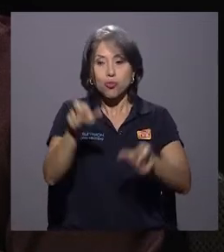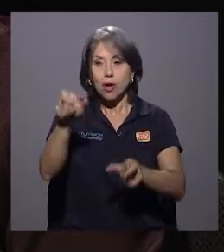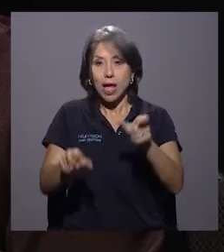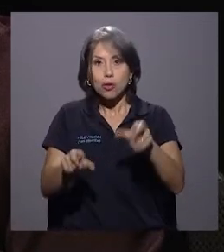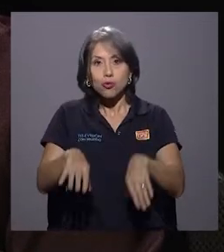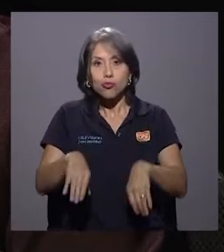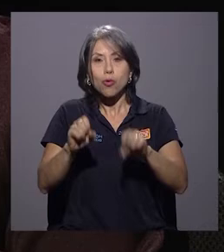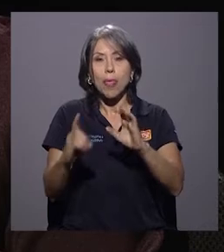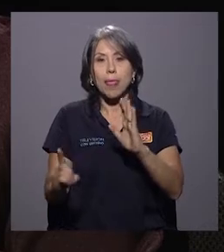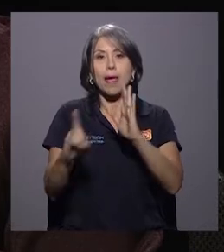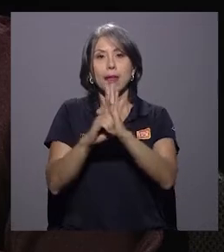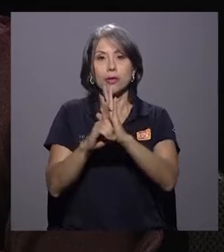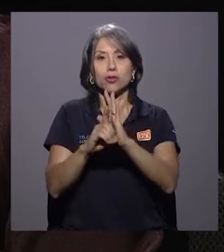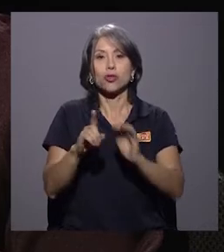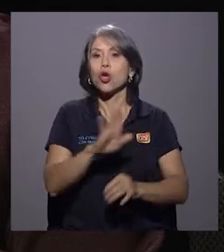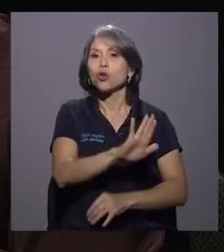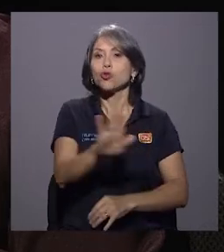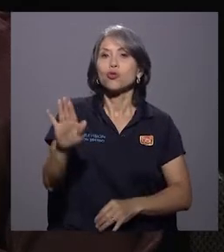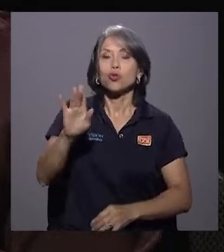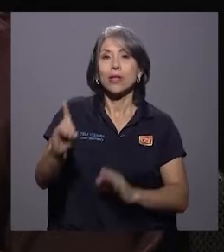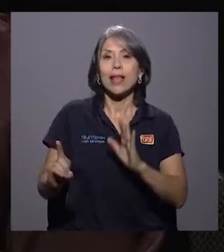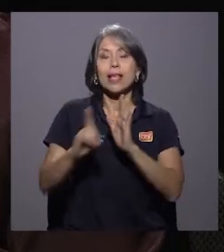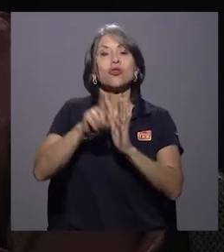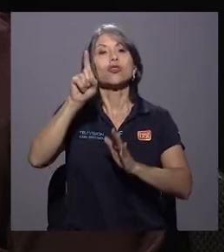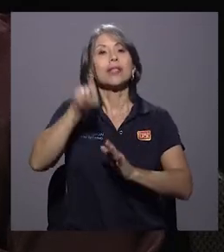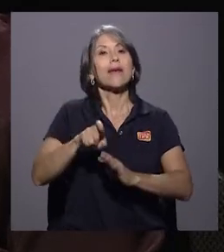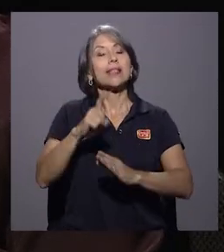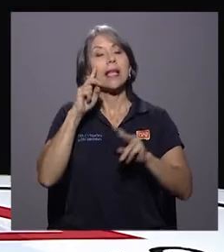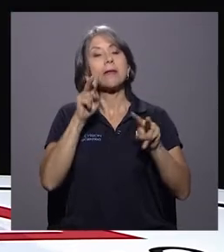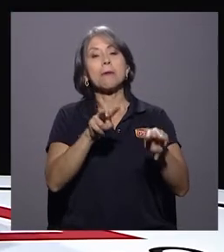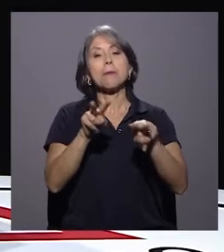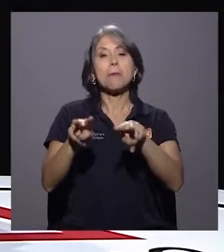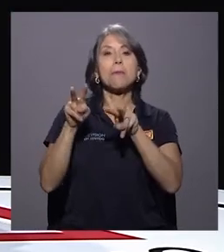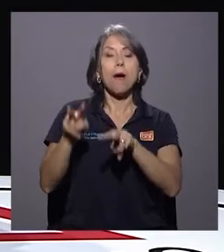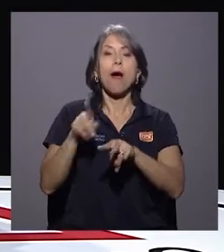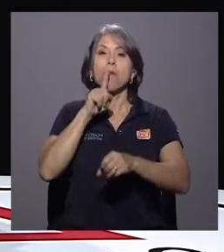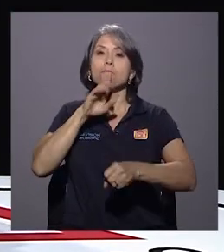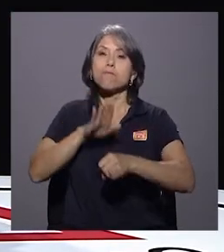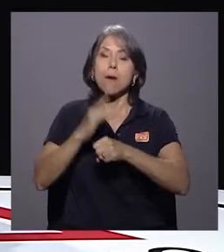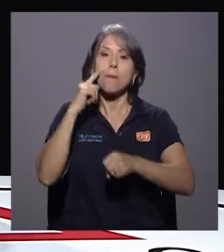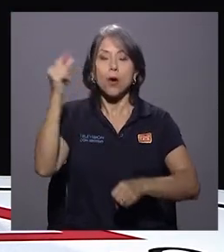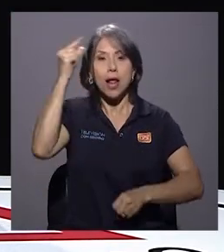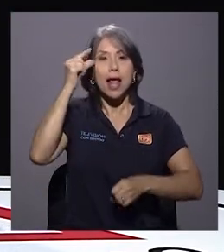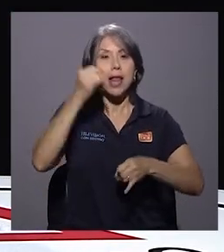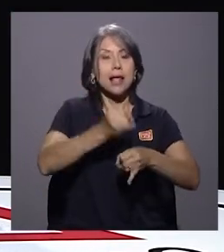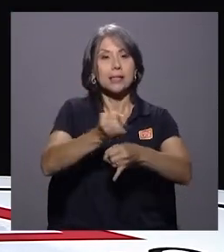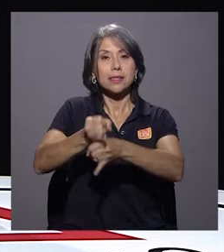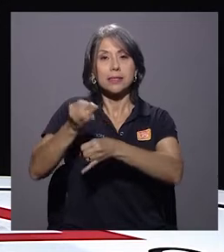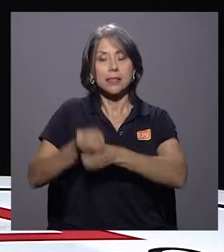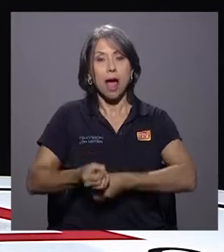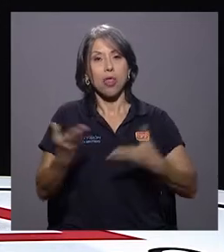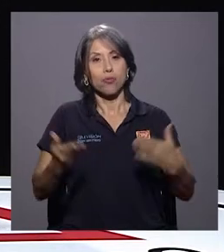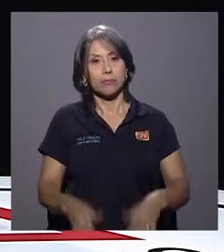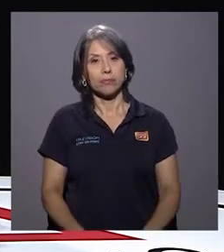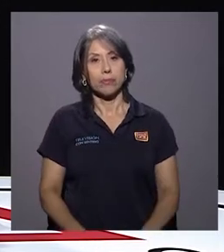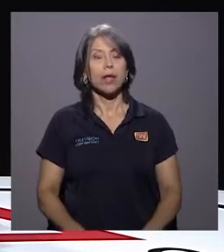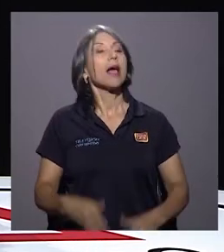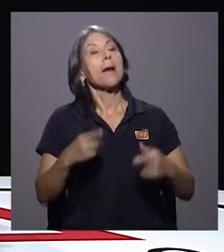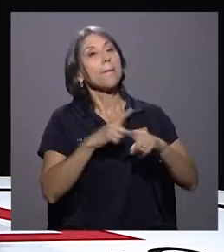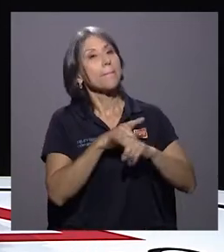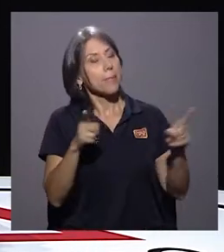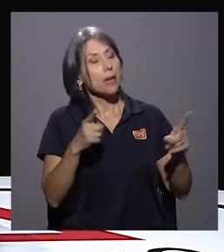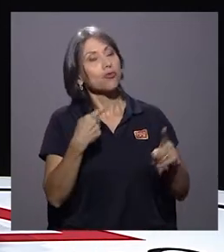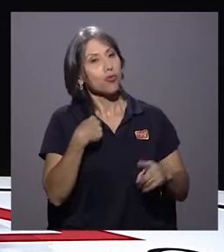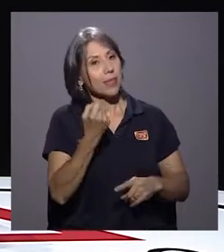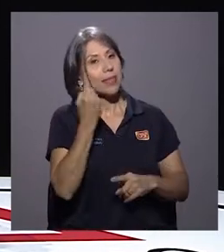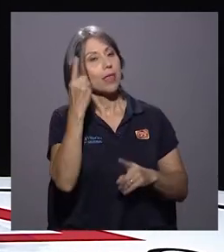que tienen derechos que tienen que ser garantizados por el Estado. Lo que digo es, más allá de eso, porque uno entiende bien la misión que tienen, pero